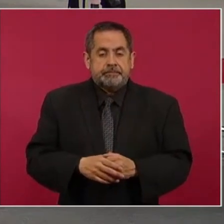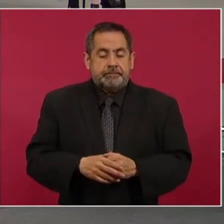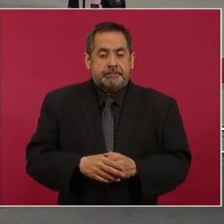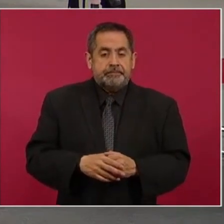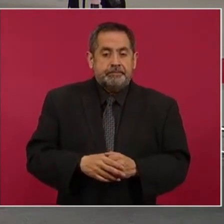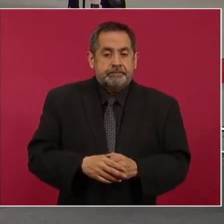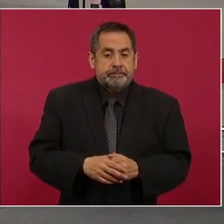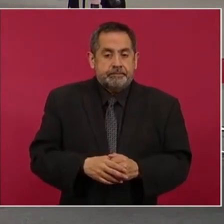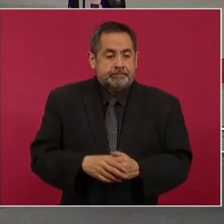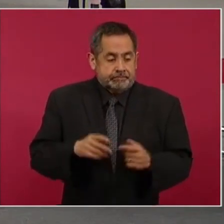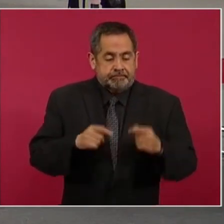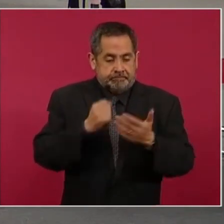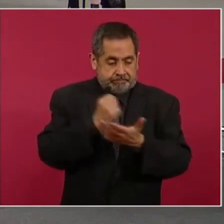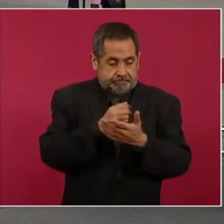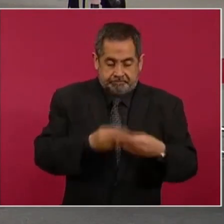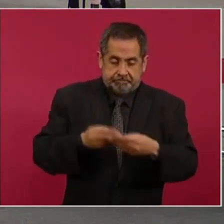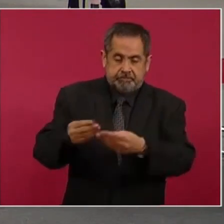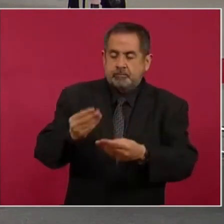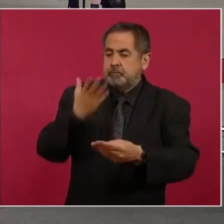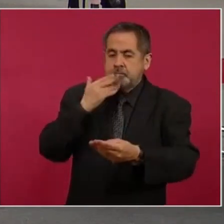que no tiene delito.